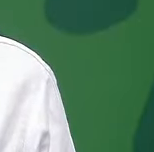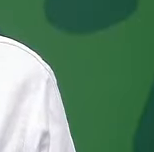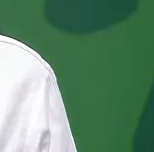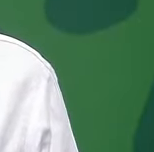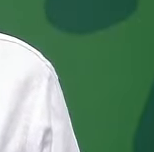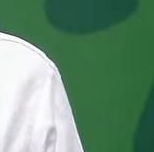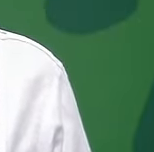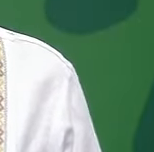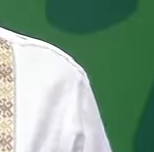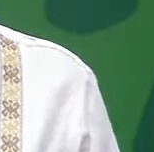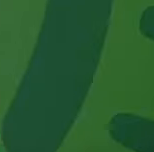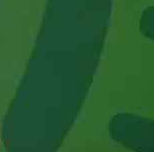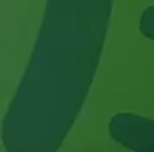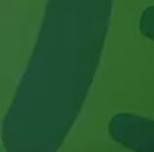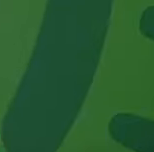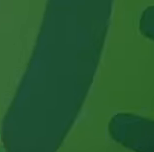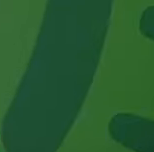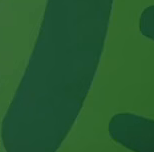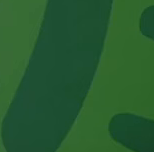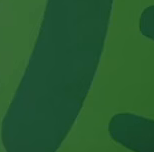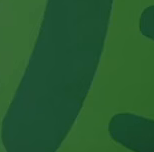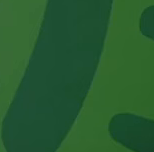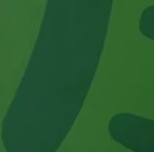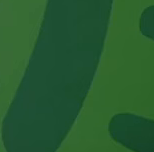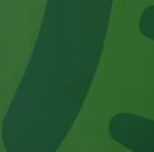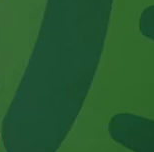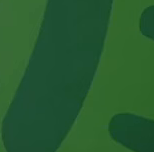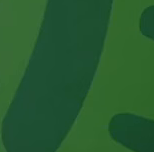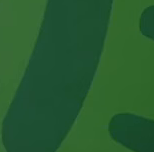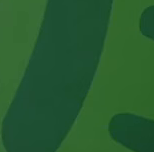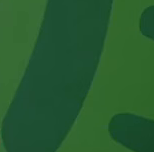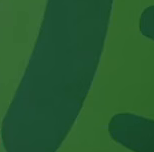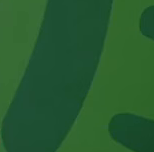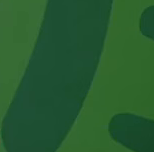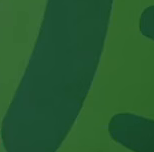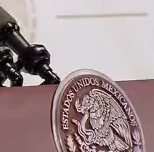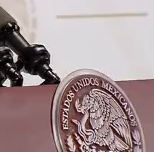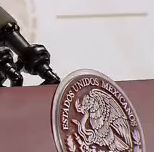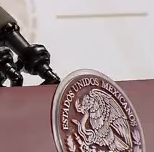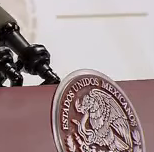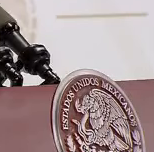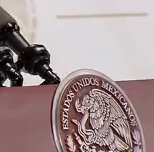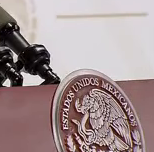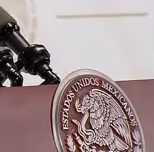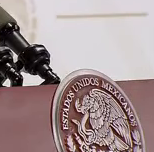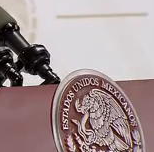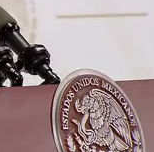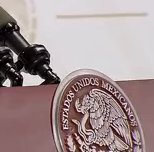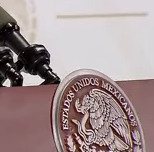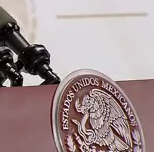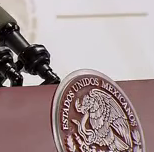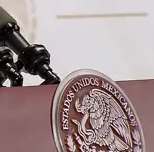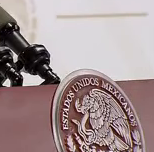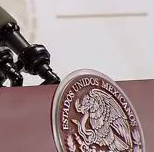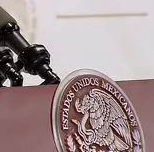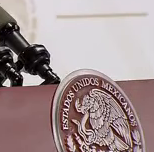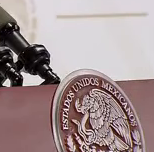de aquí, Puerto Vallarta, que frecuentemente